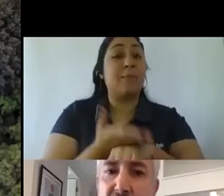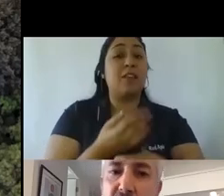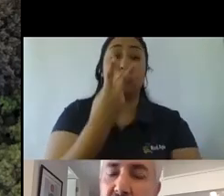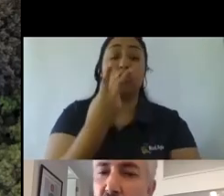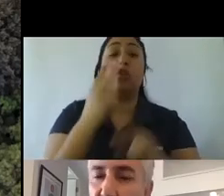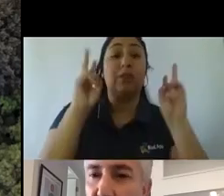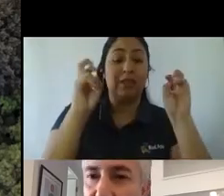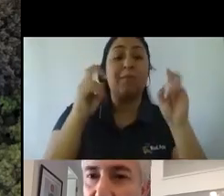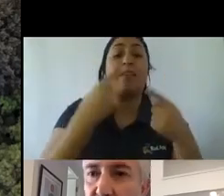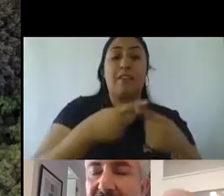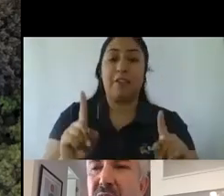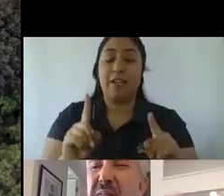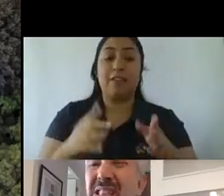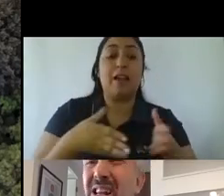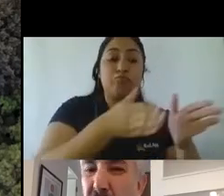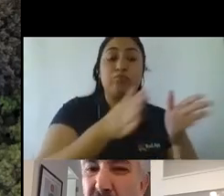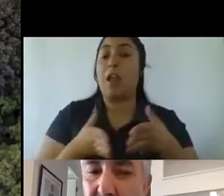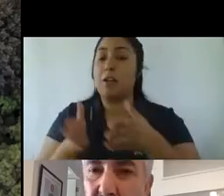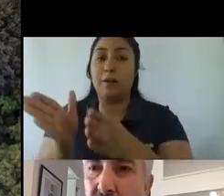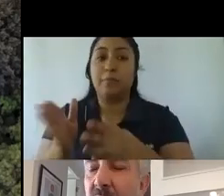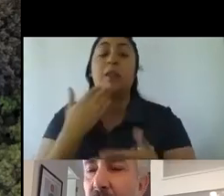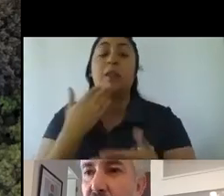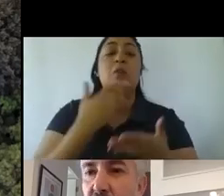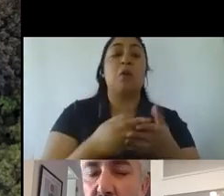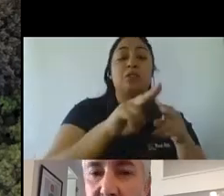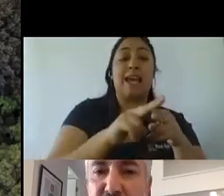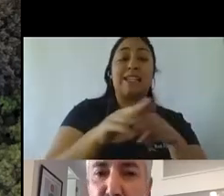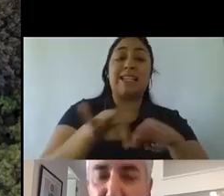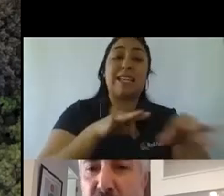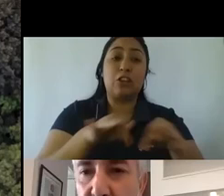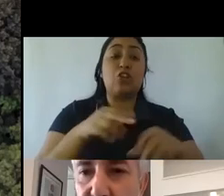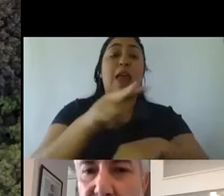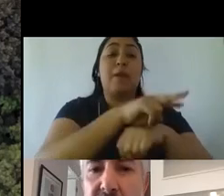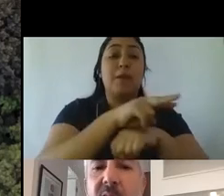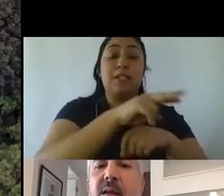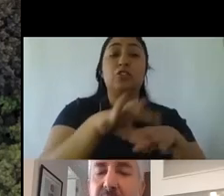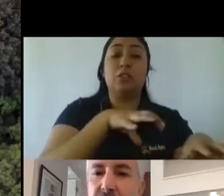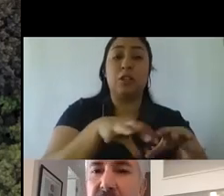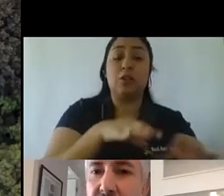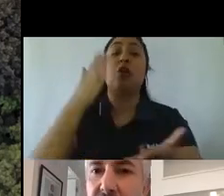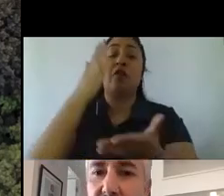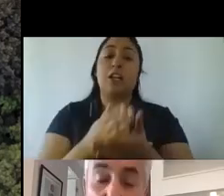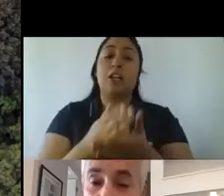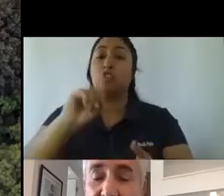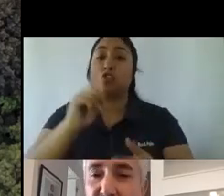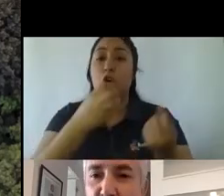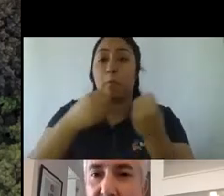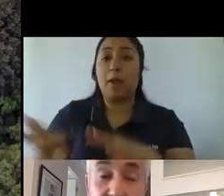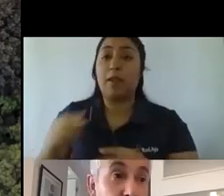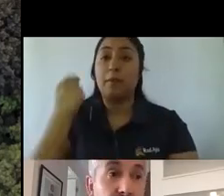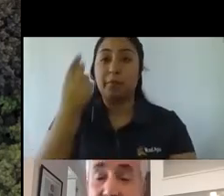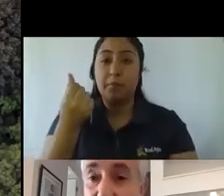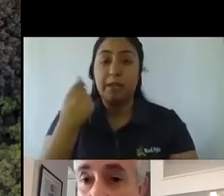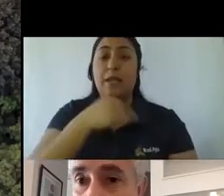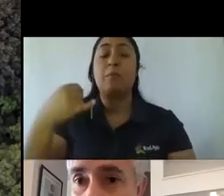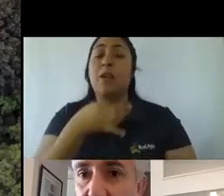distintos. O sea, cuando uno hace gestión, hace administración de algo y por lo tanto la obligación es como no perder plata y después te dicen, bueno, tienes que innovar y